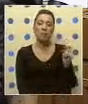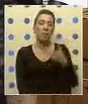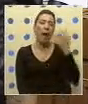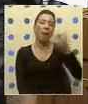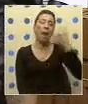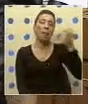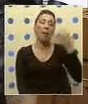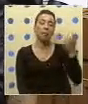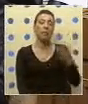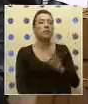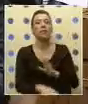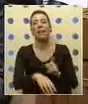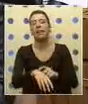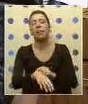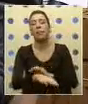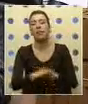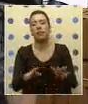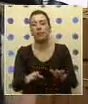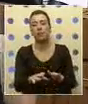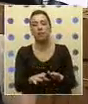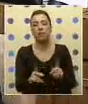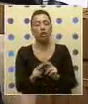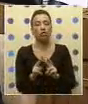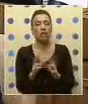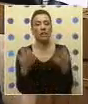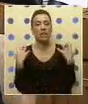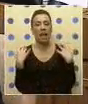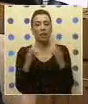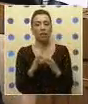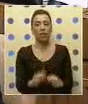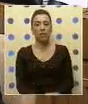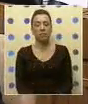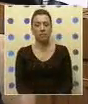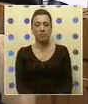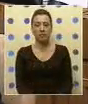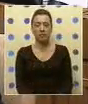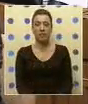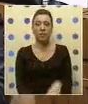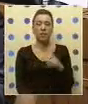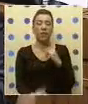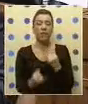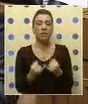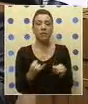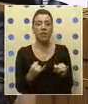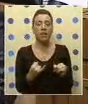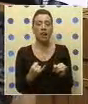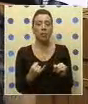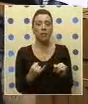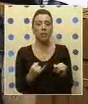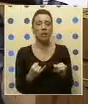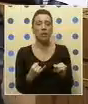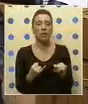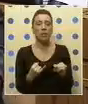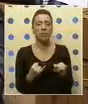bla, bla. Tiempo, diputado Andrade. El de Gómez de los Piú no se hace cargo de eso. Y por último, presidente, una noción.